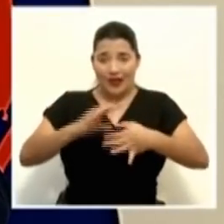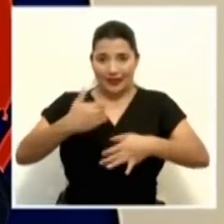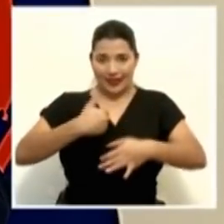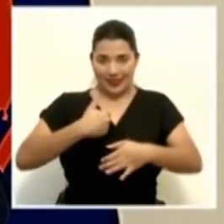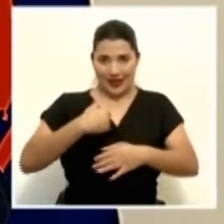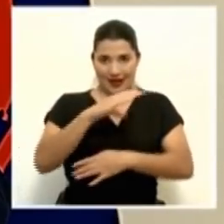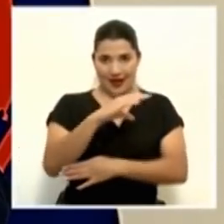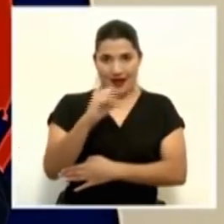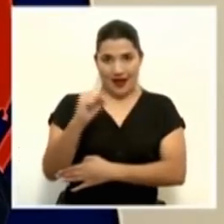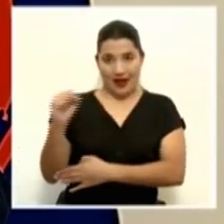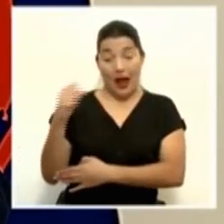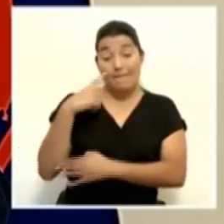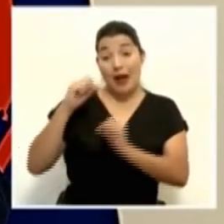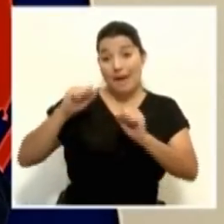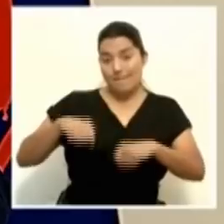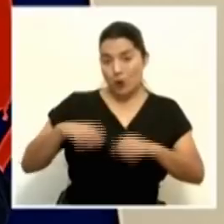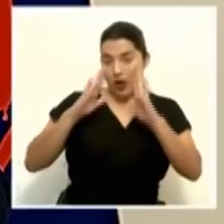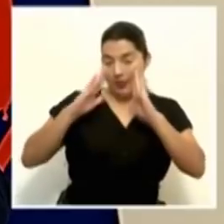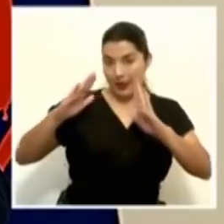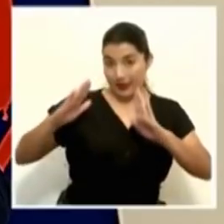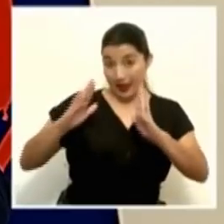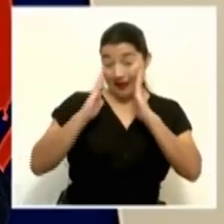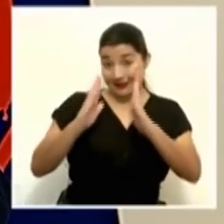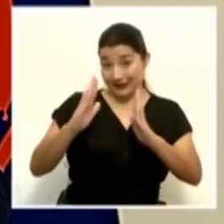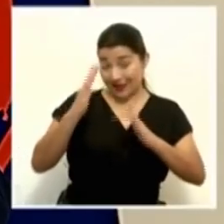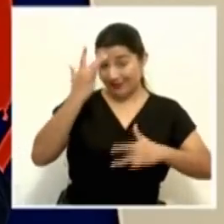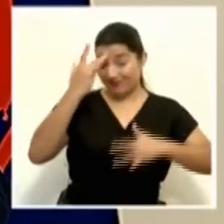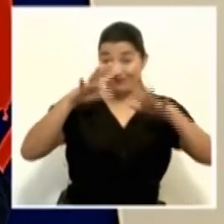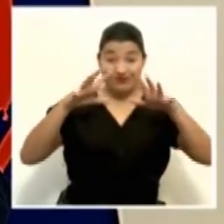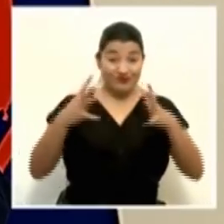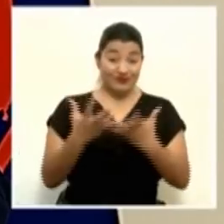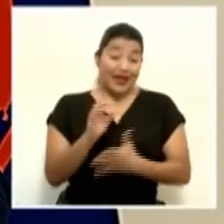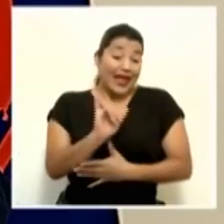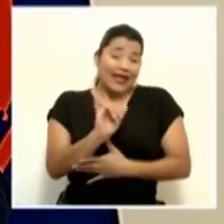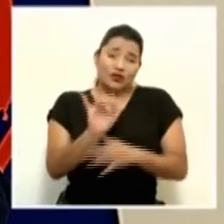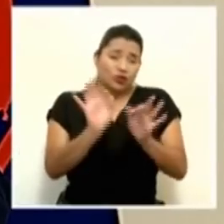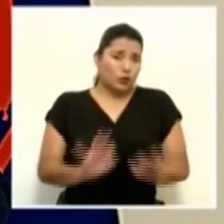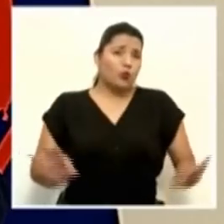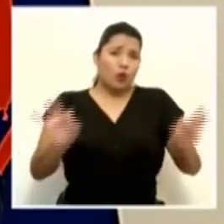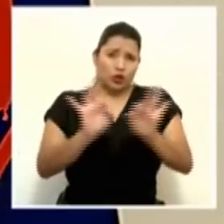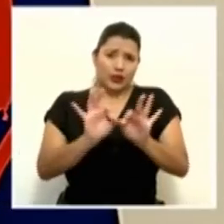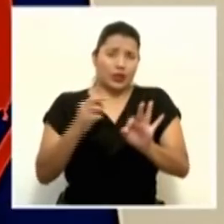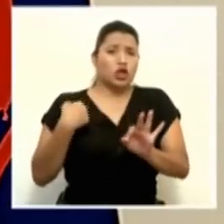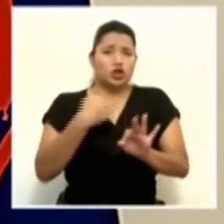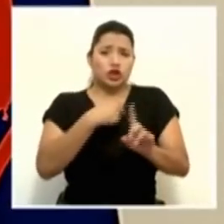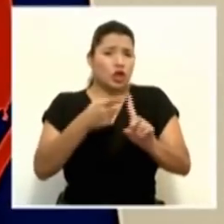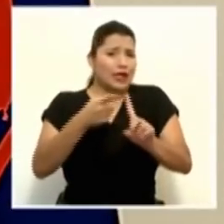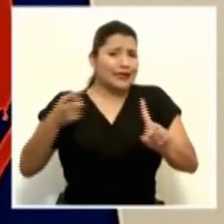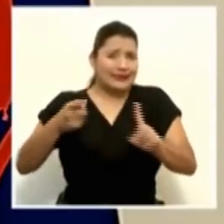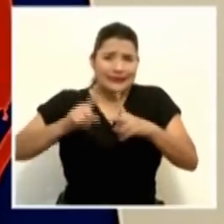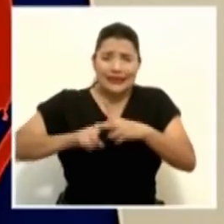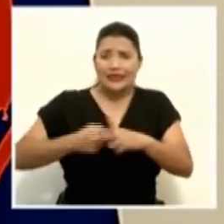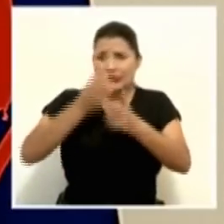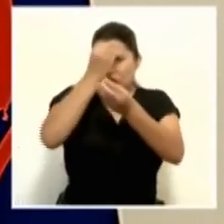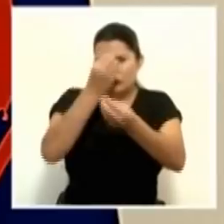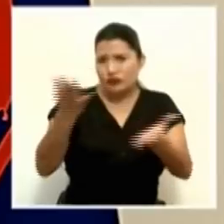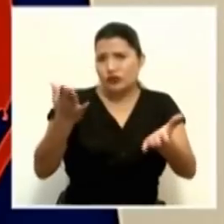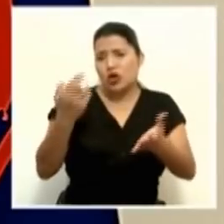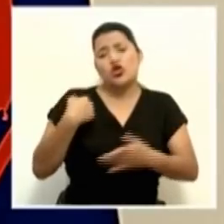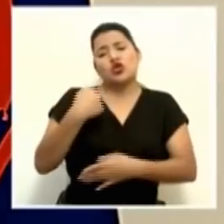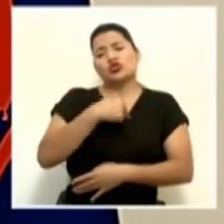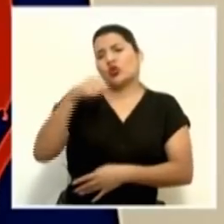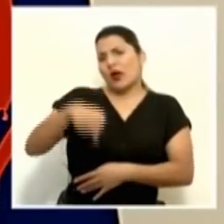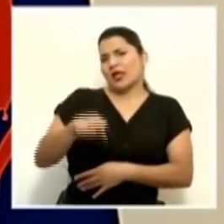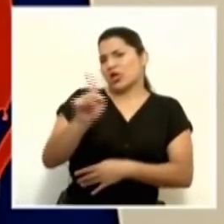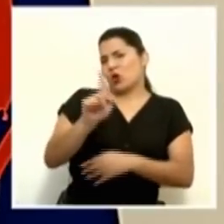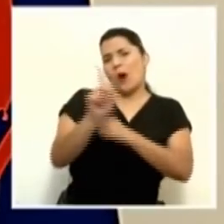muy importante. Es algo que habíamos anunciado desde el inicio de la pandemia. Que a pesar de que tal vez no éramos el país más rico del mundo, que